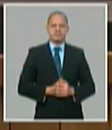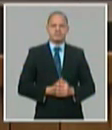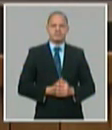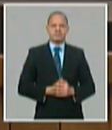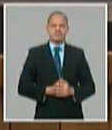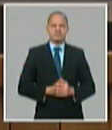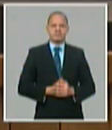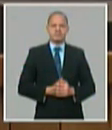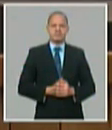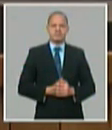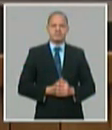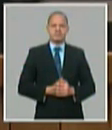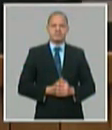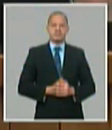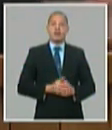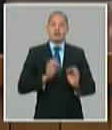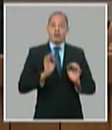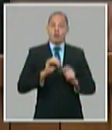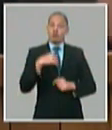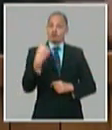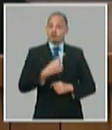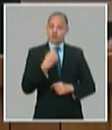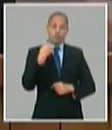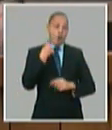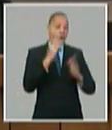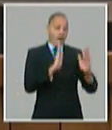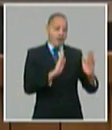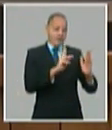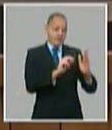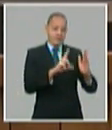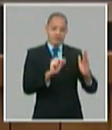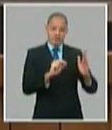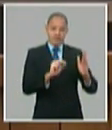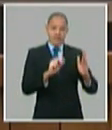creciendo en el entorno de un 10% contra un 2020 disminuido